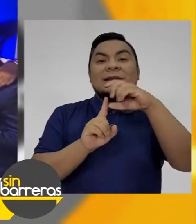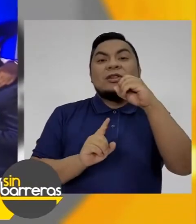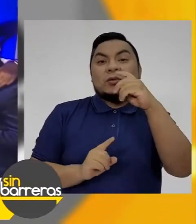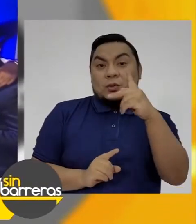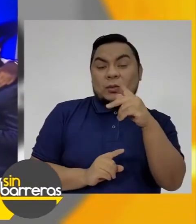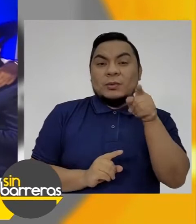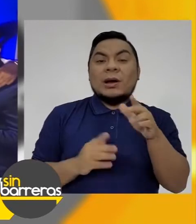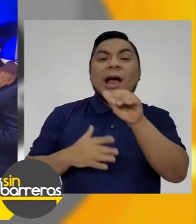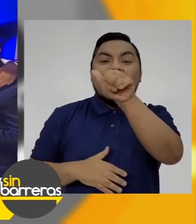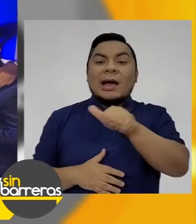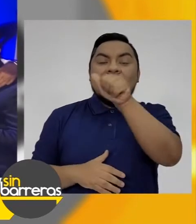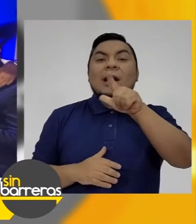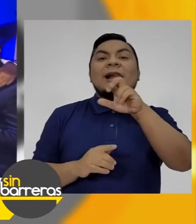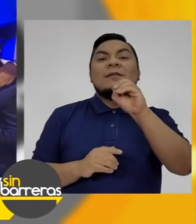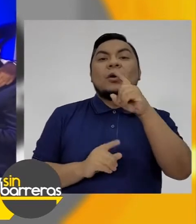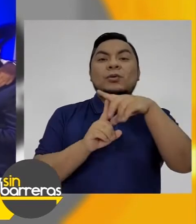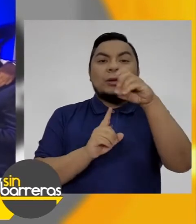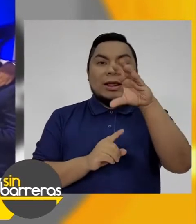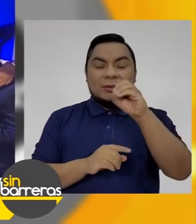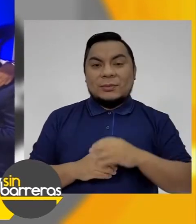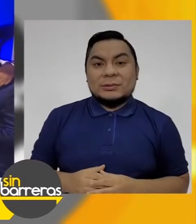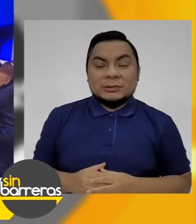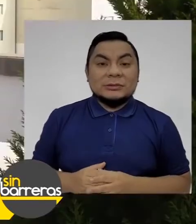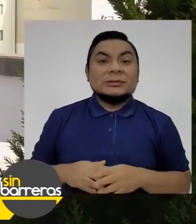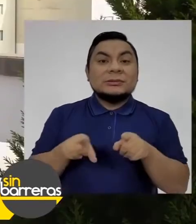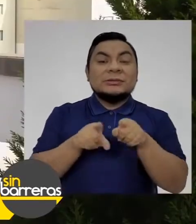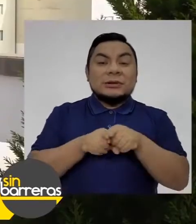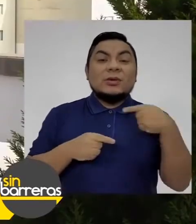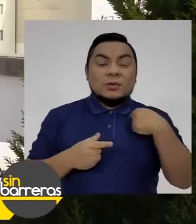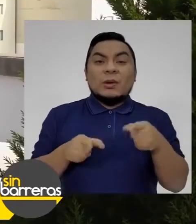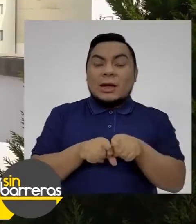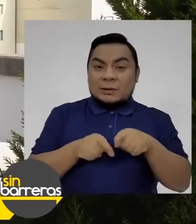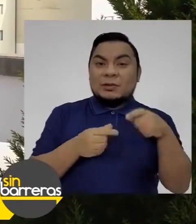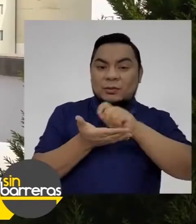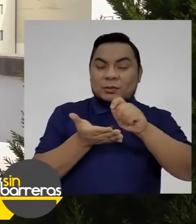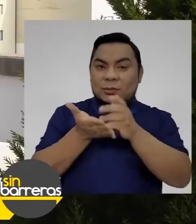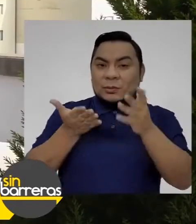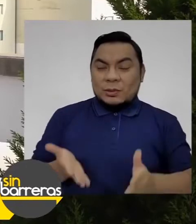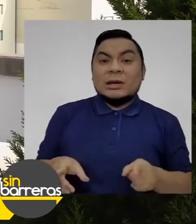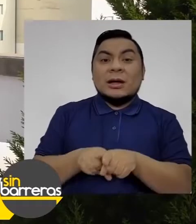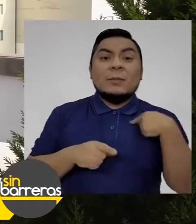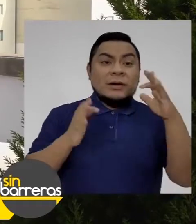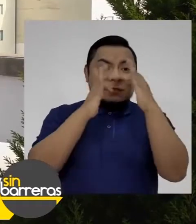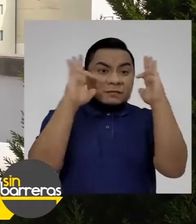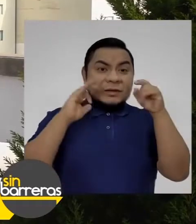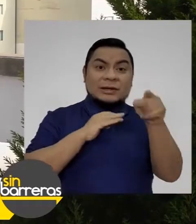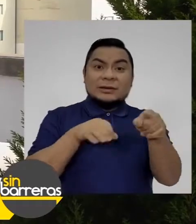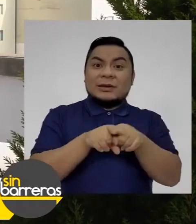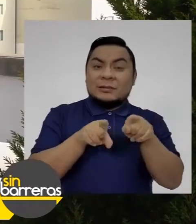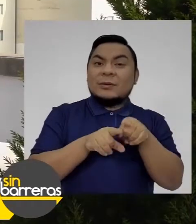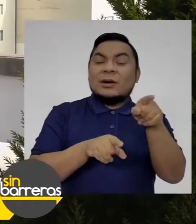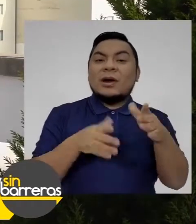cuenta de TikTok, por arroba de Álvaro Toledo, el TikTok, no, por Facebook,